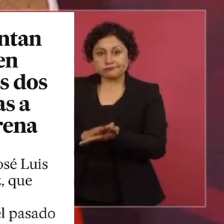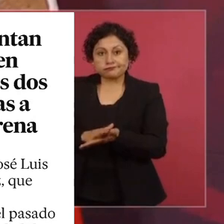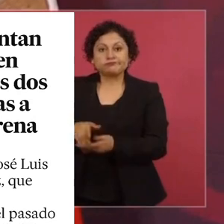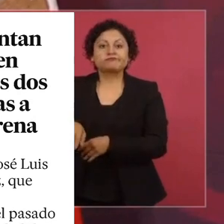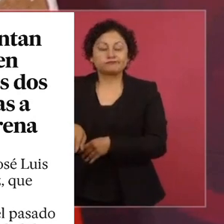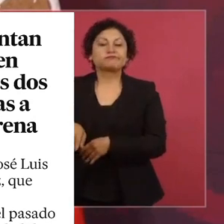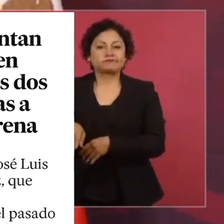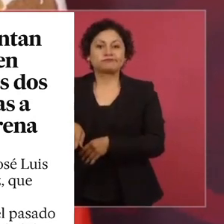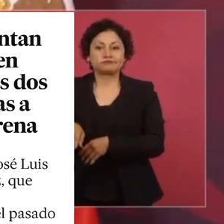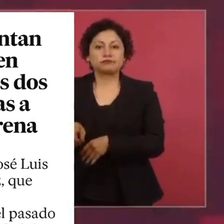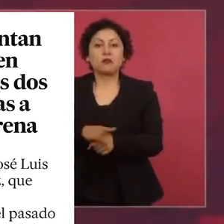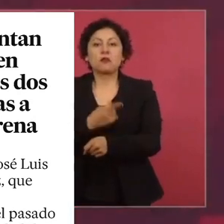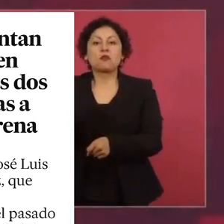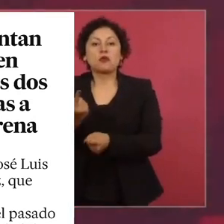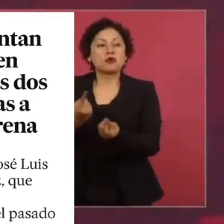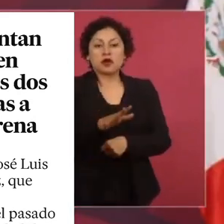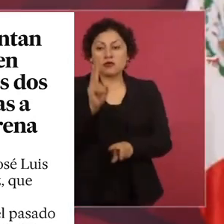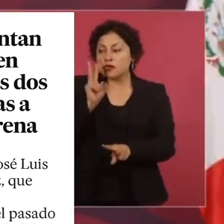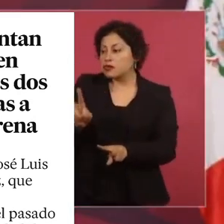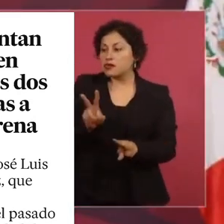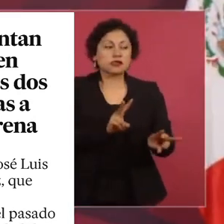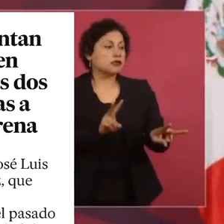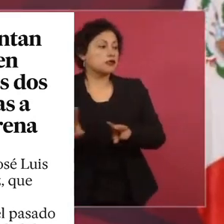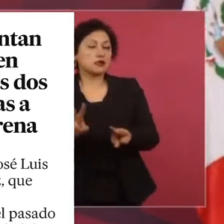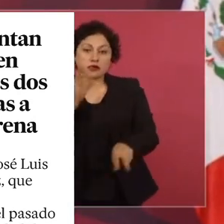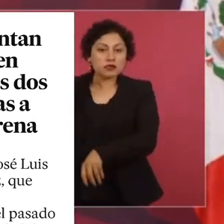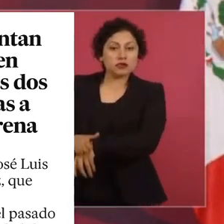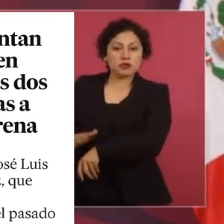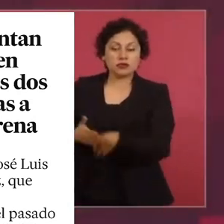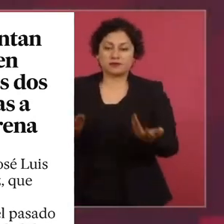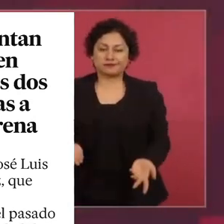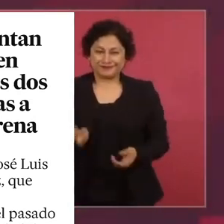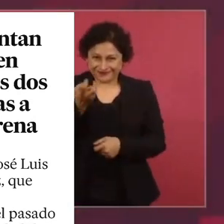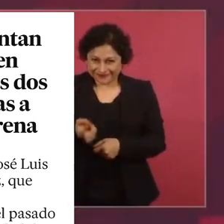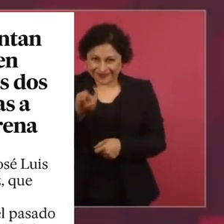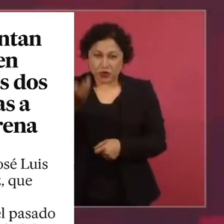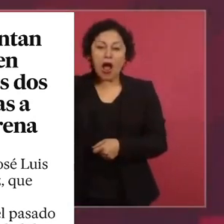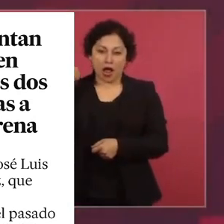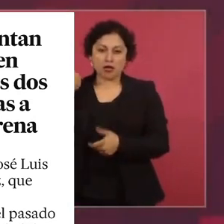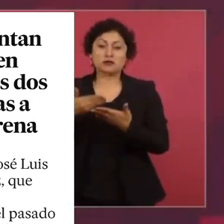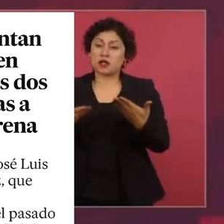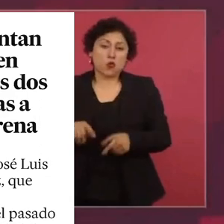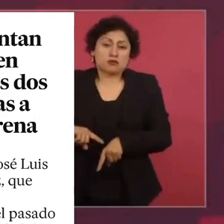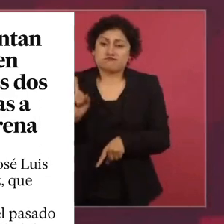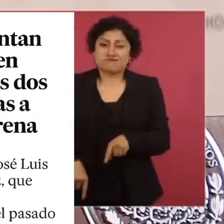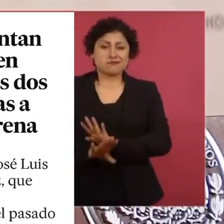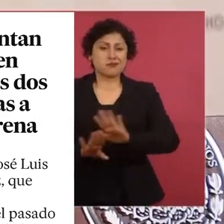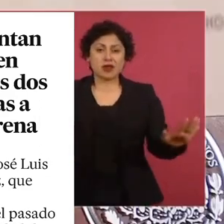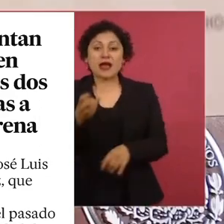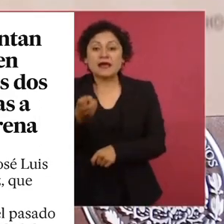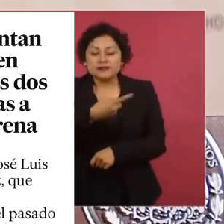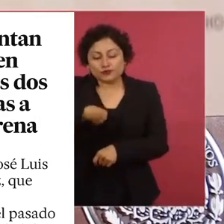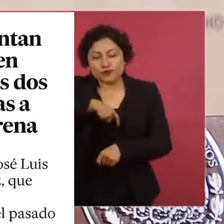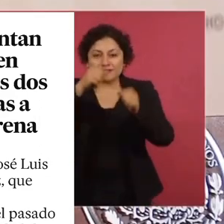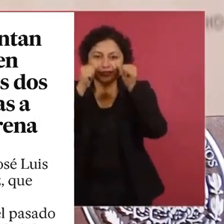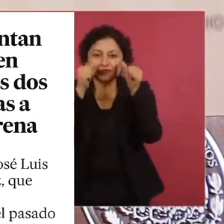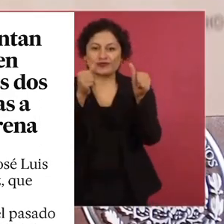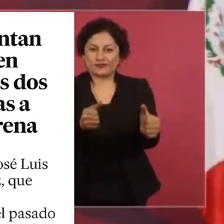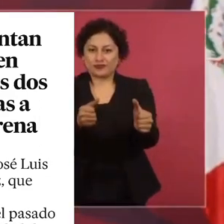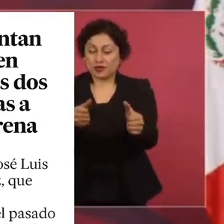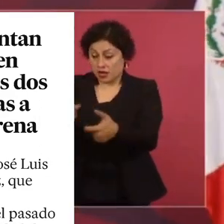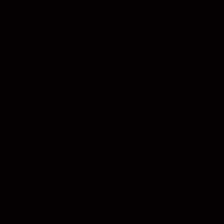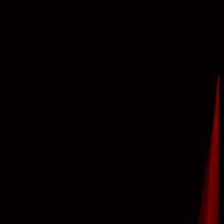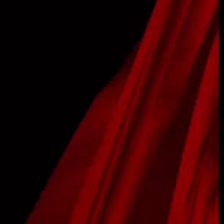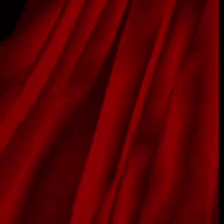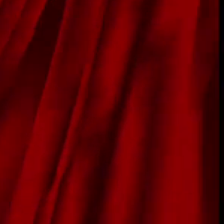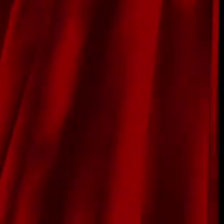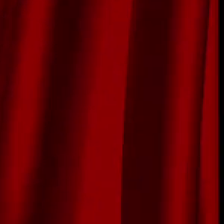quitando los semilleros. Todo eso es lo que ha significado la estrategia que hemos aplicado de atender las causas que originan